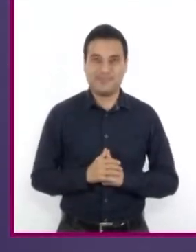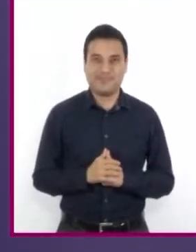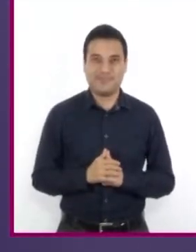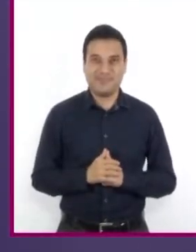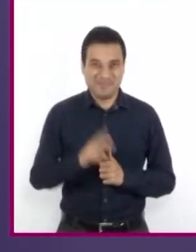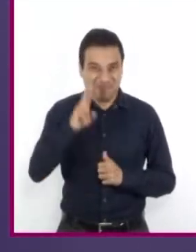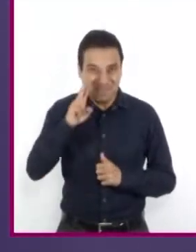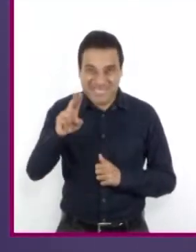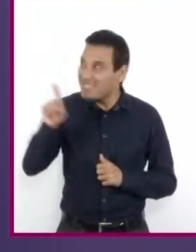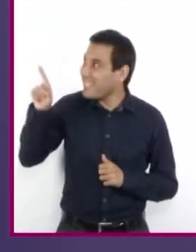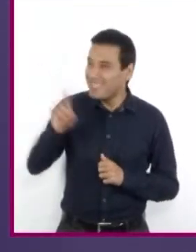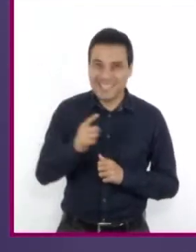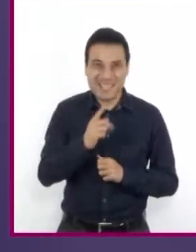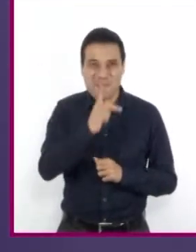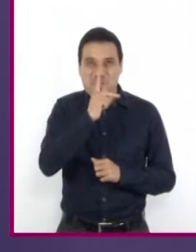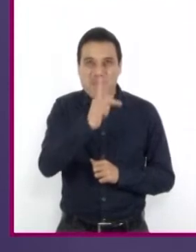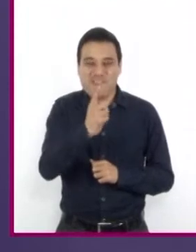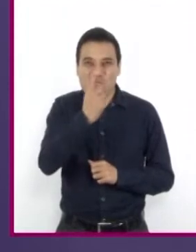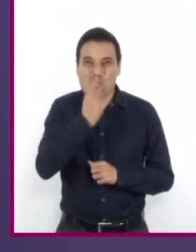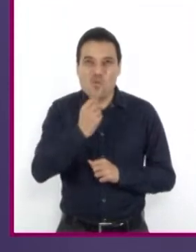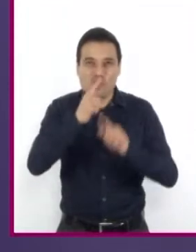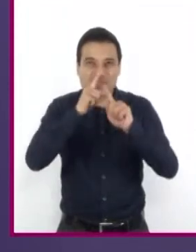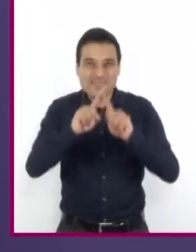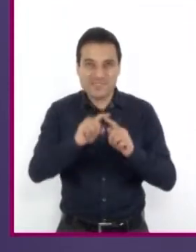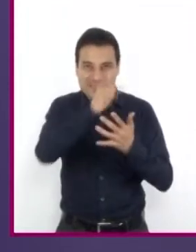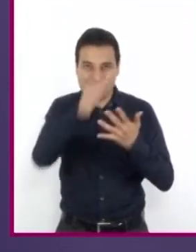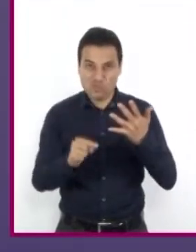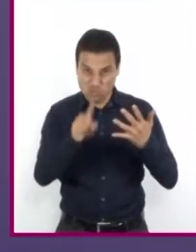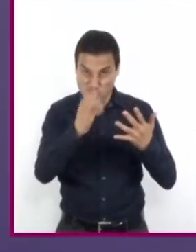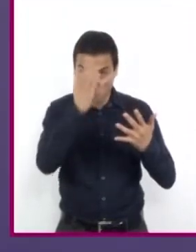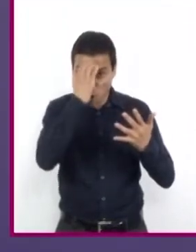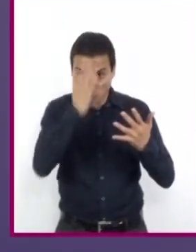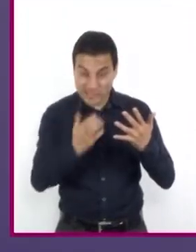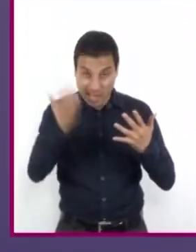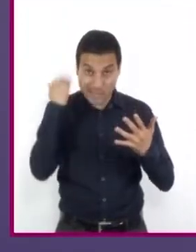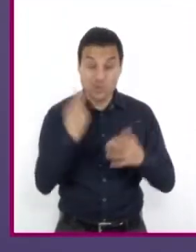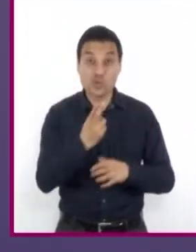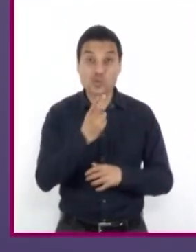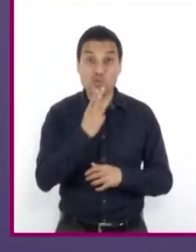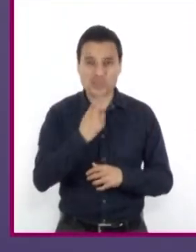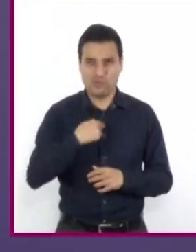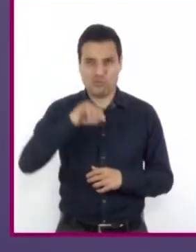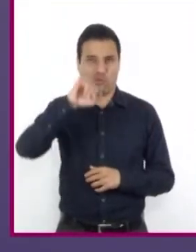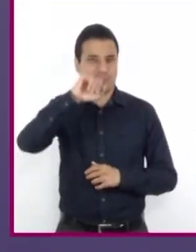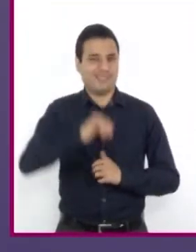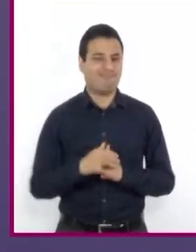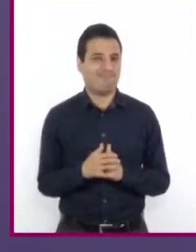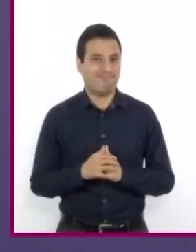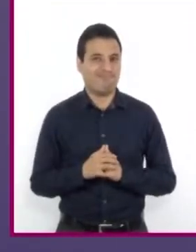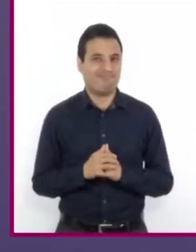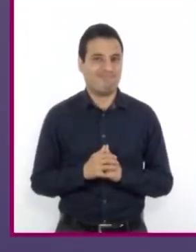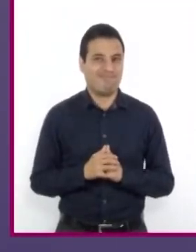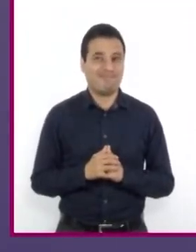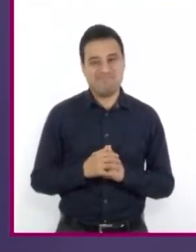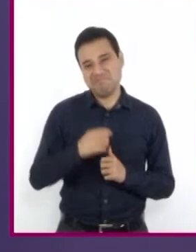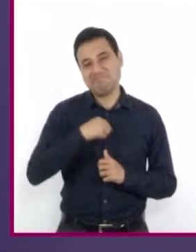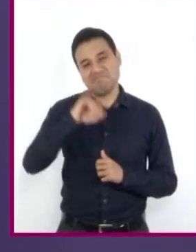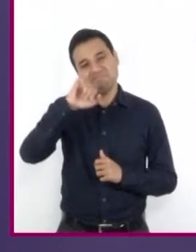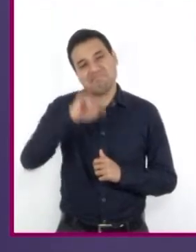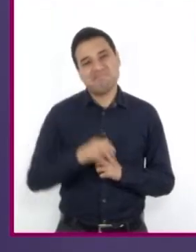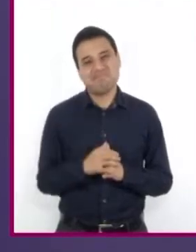¿Distinguieron las expresiones? ¿Conocen o han usado alguna de ellas? Yo sí. De hecho, más de una.